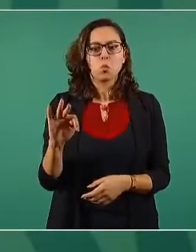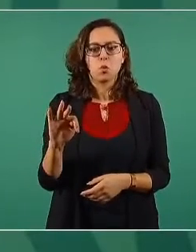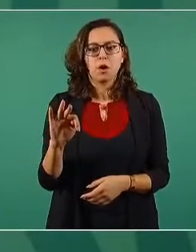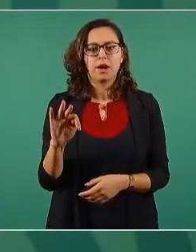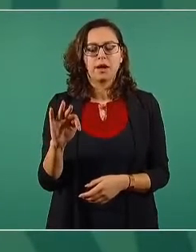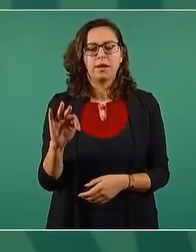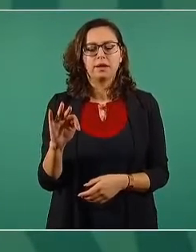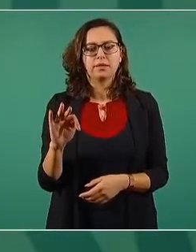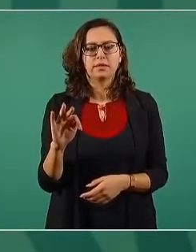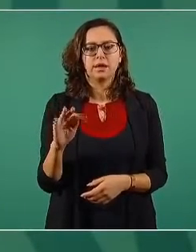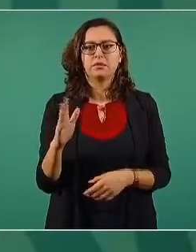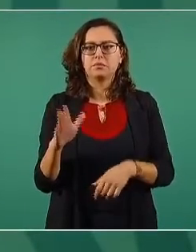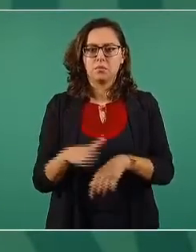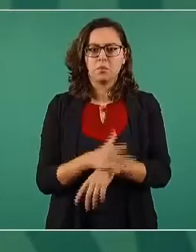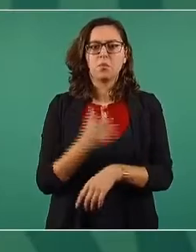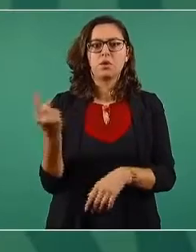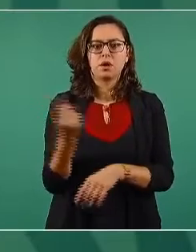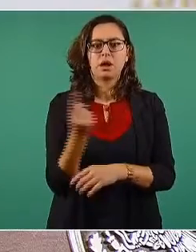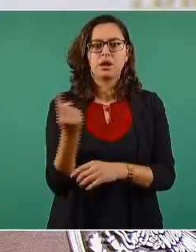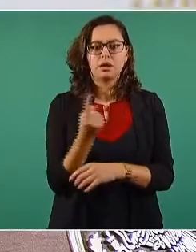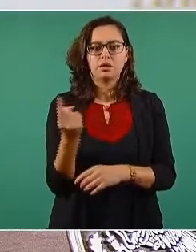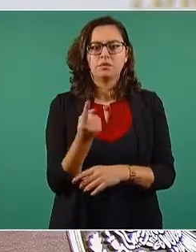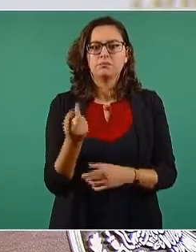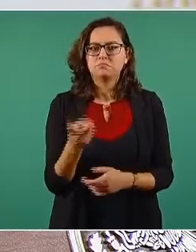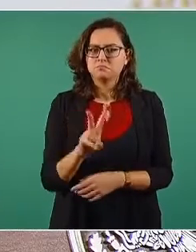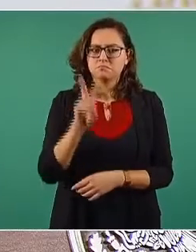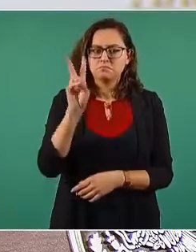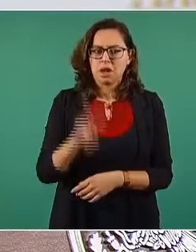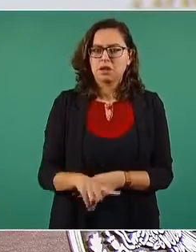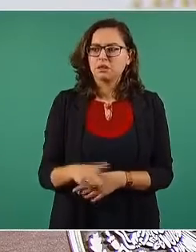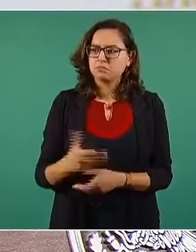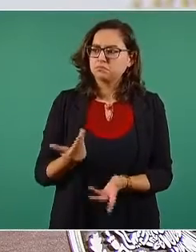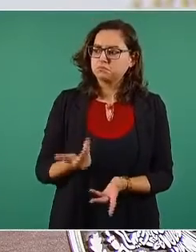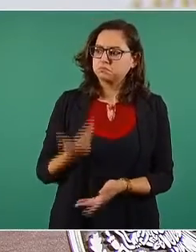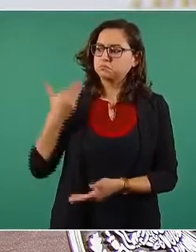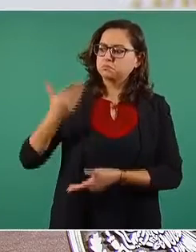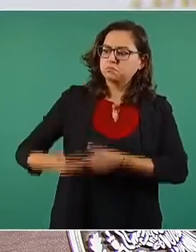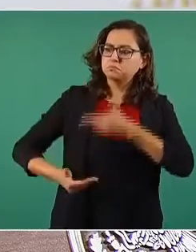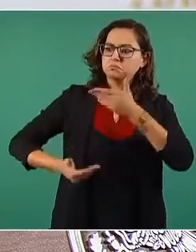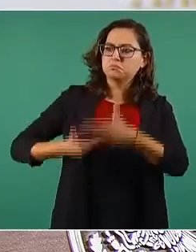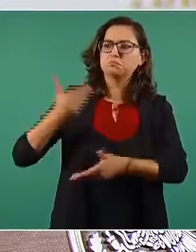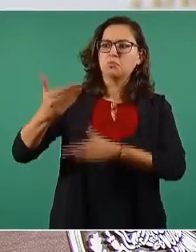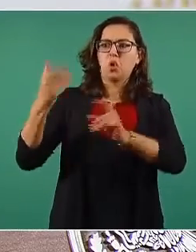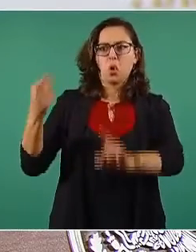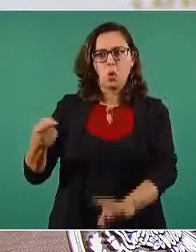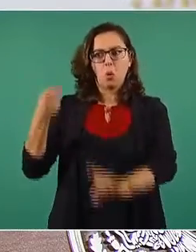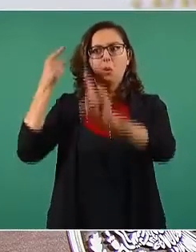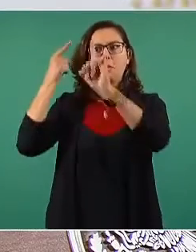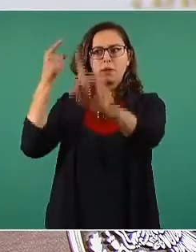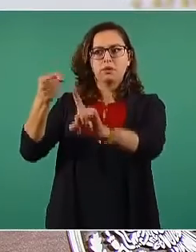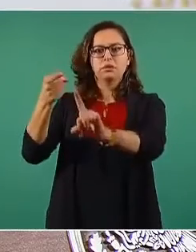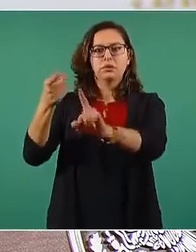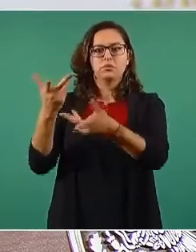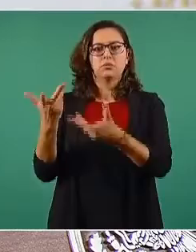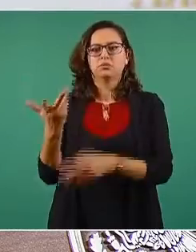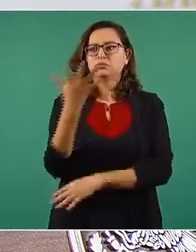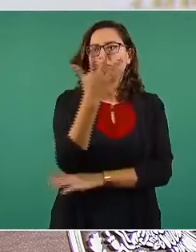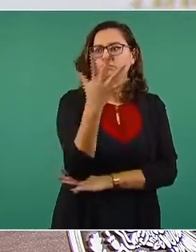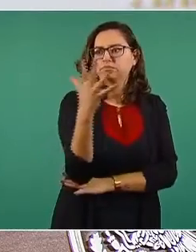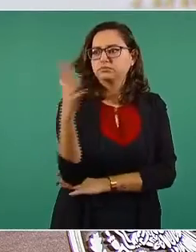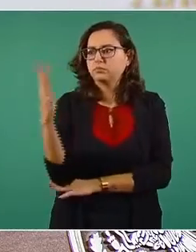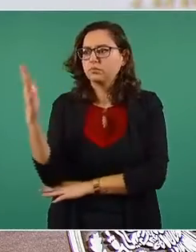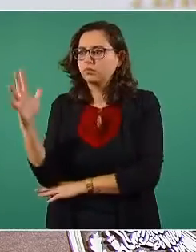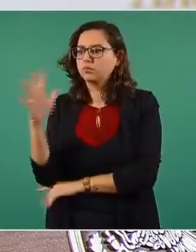va de acuerdo a la intención que tenemos de preservar, de